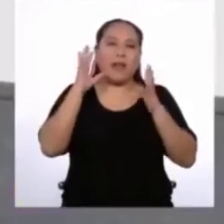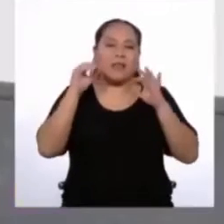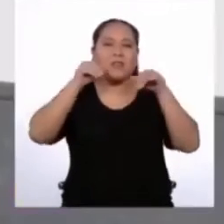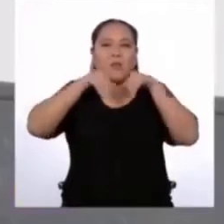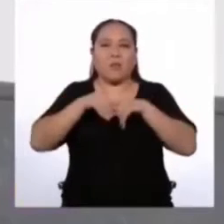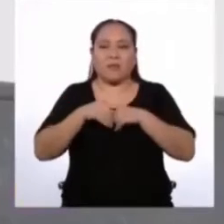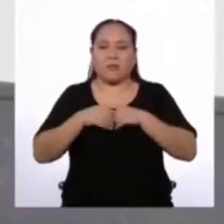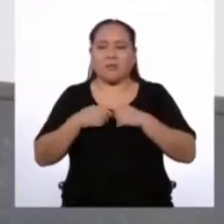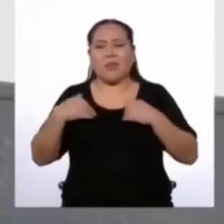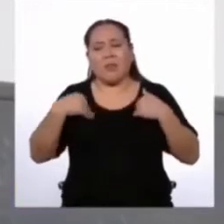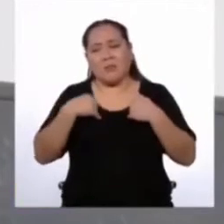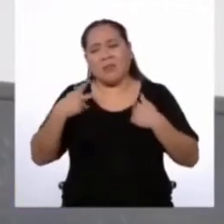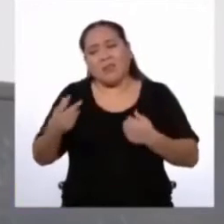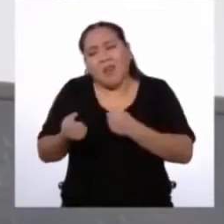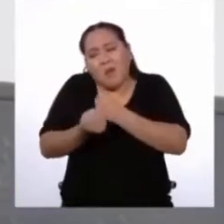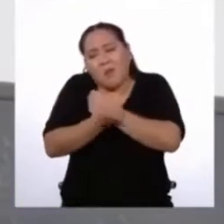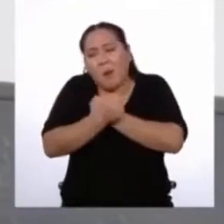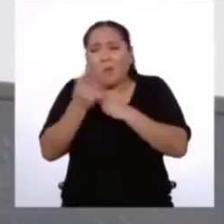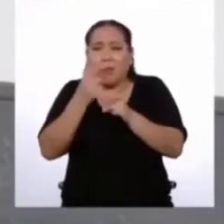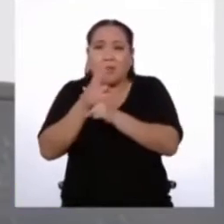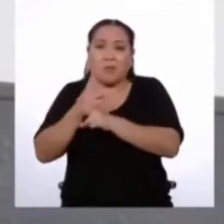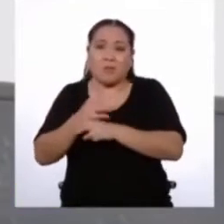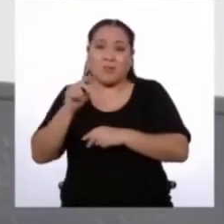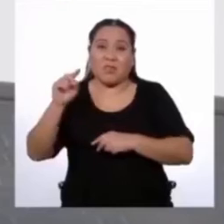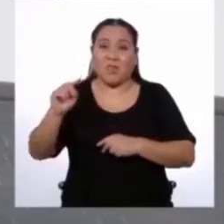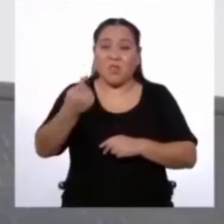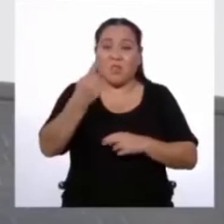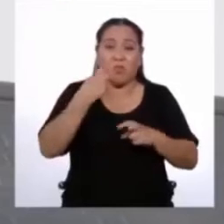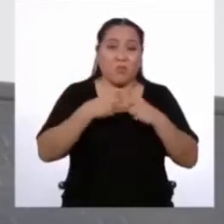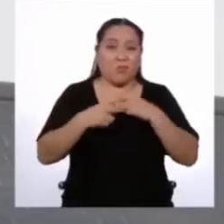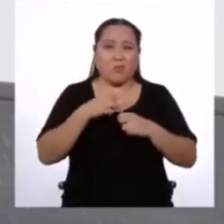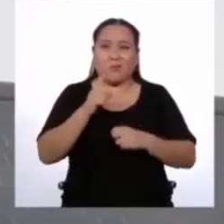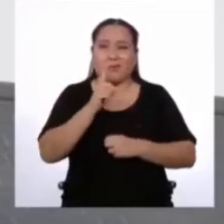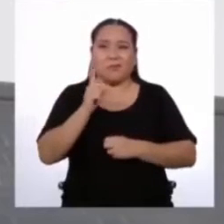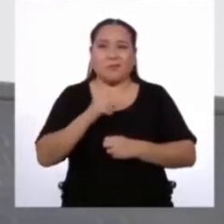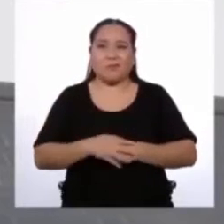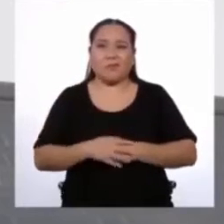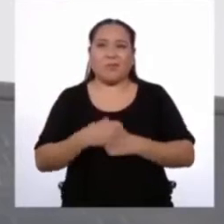Pero ese no es el único problema. Ahora tenemos otro.